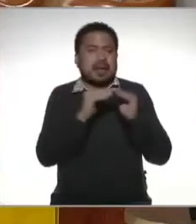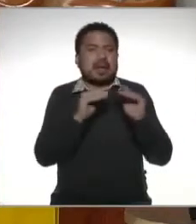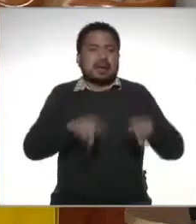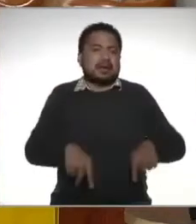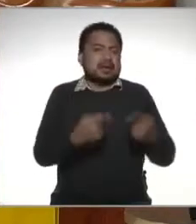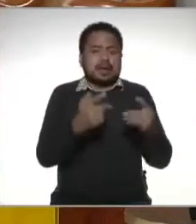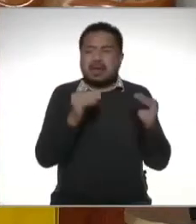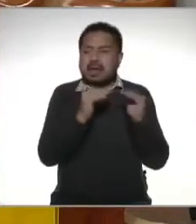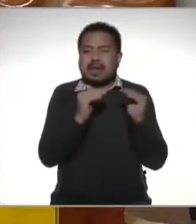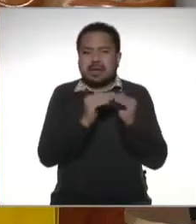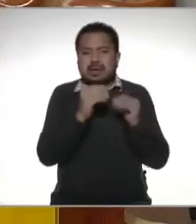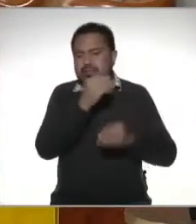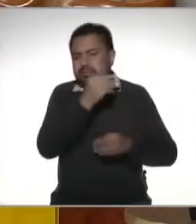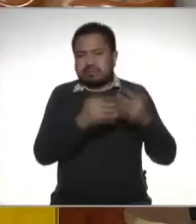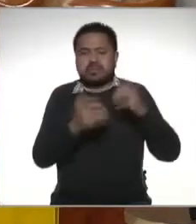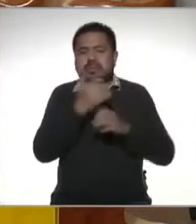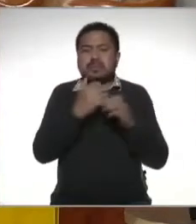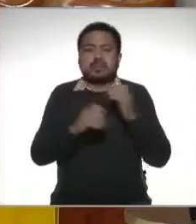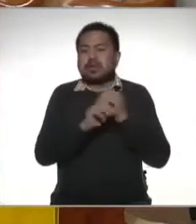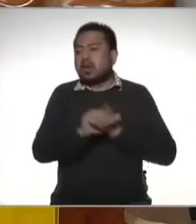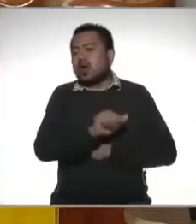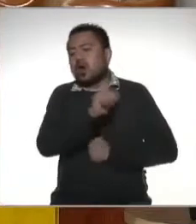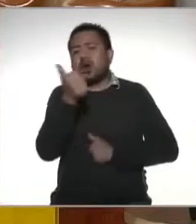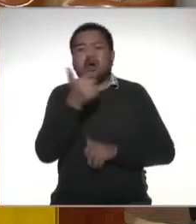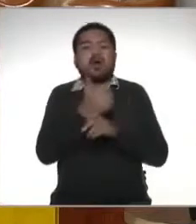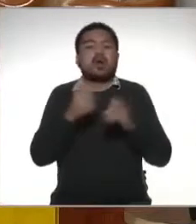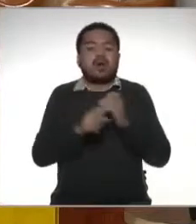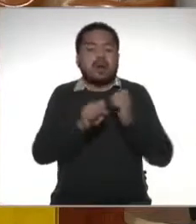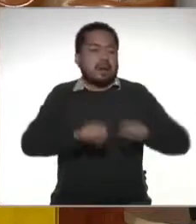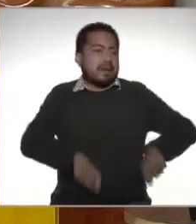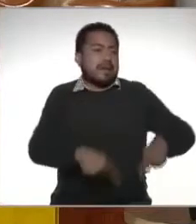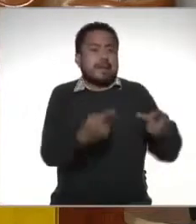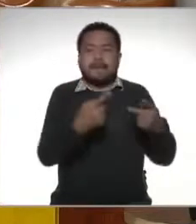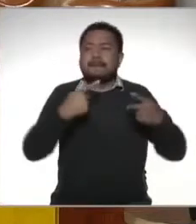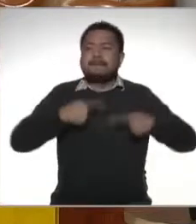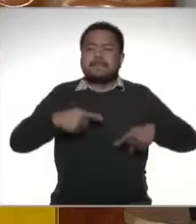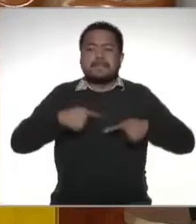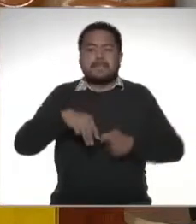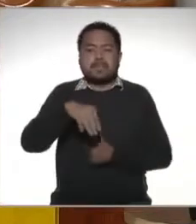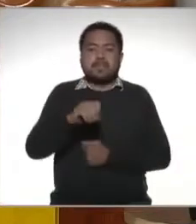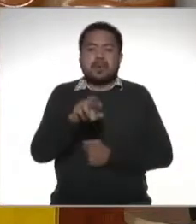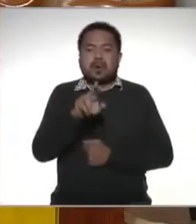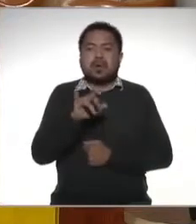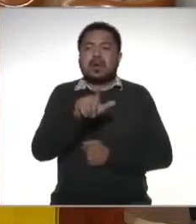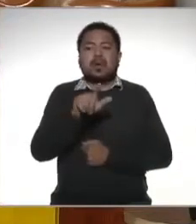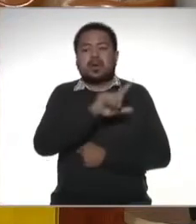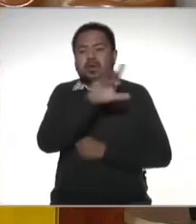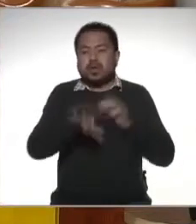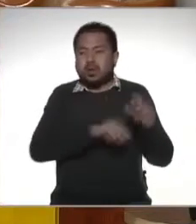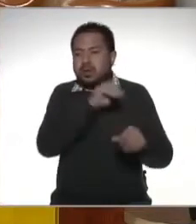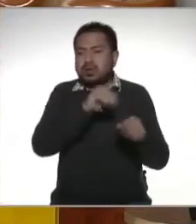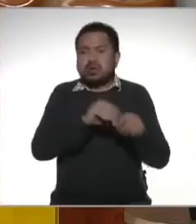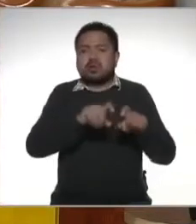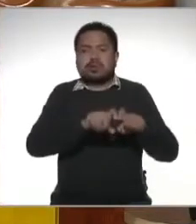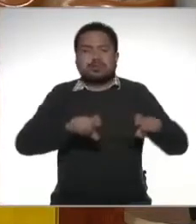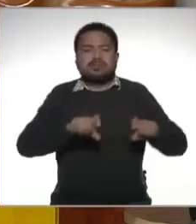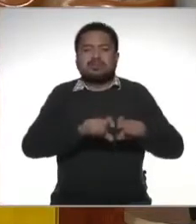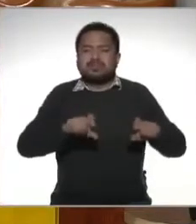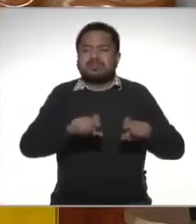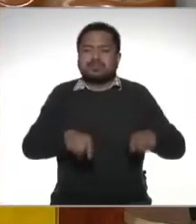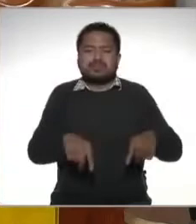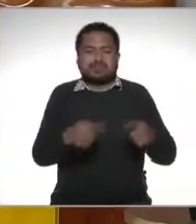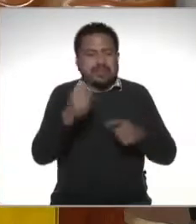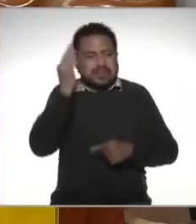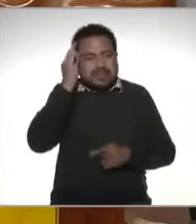con ciertos requisitos pero si es otro tipo de inmueble que va a vender alguna persona moral todos los recibos y todos los comprobantes de pagos de